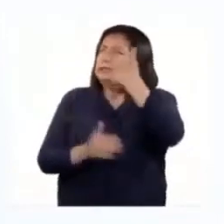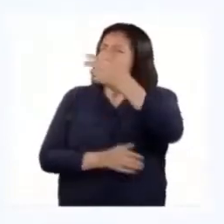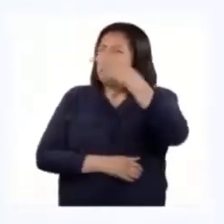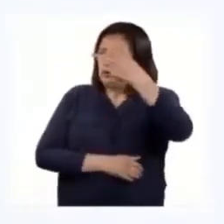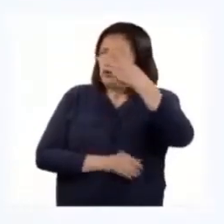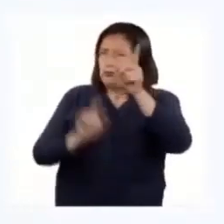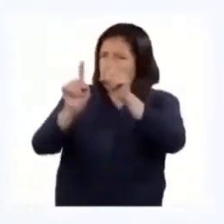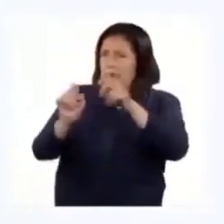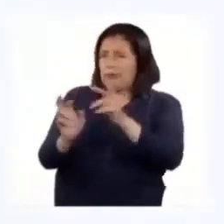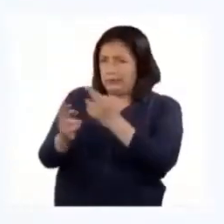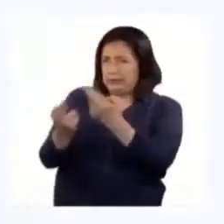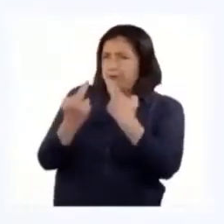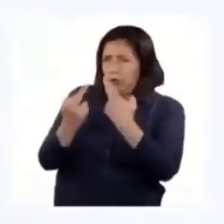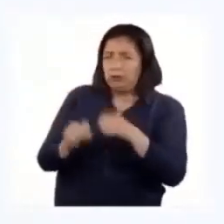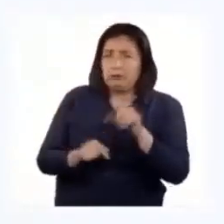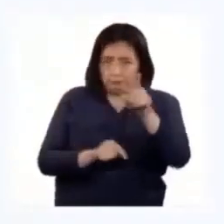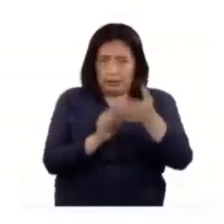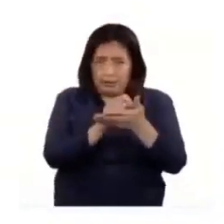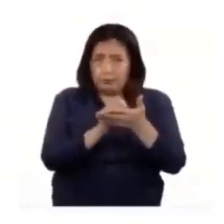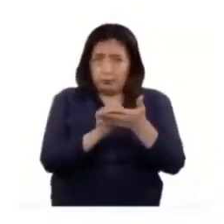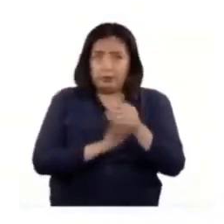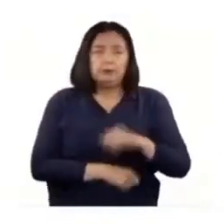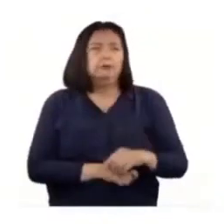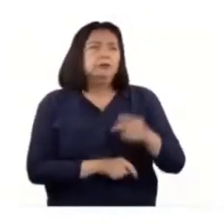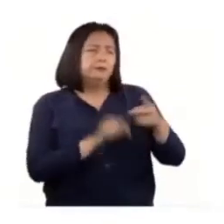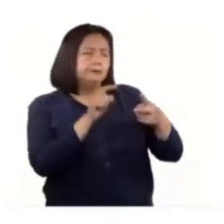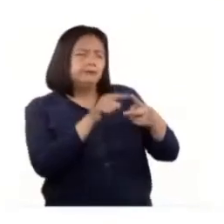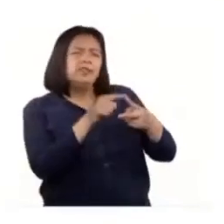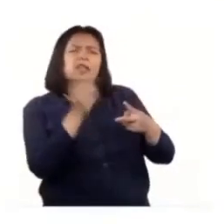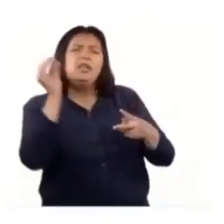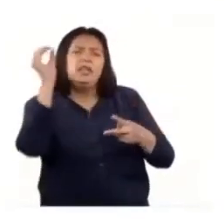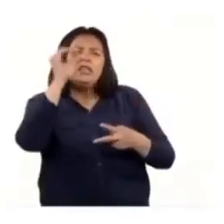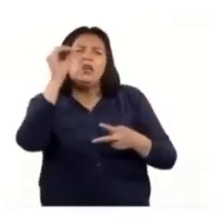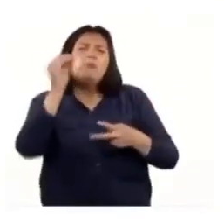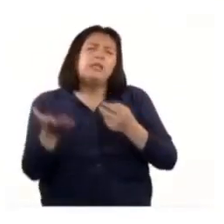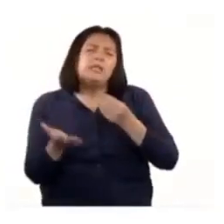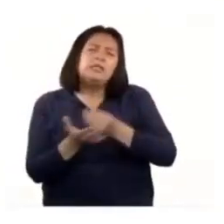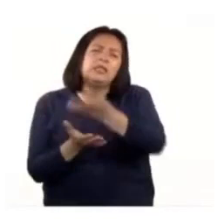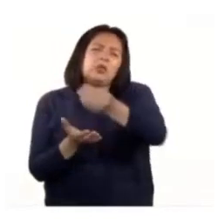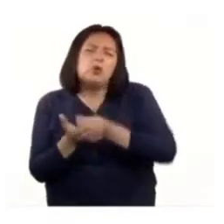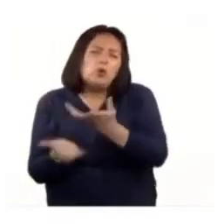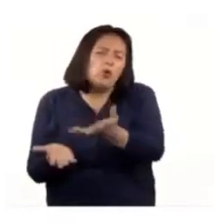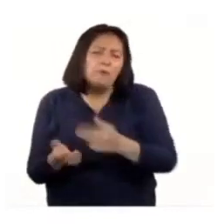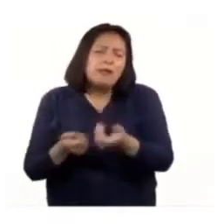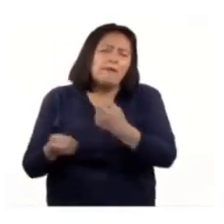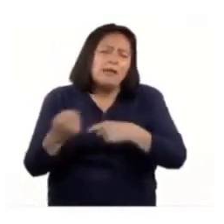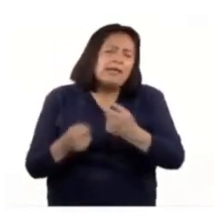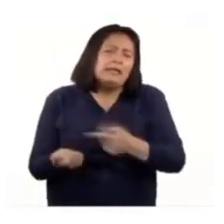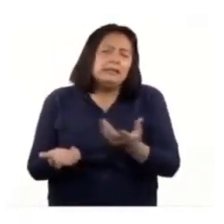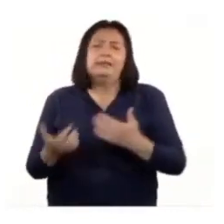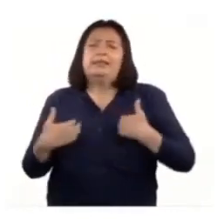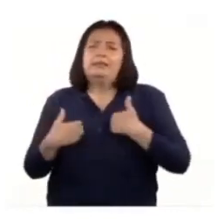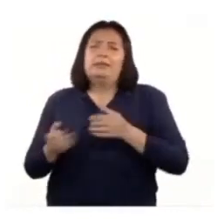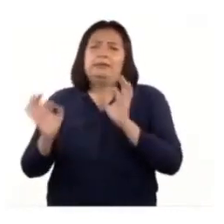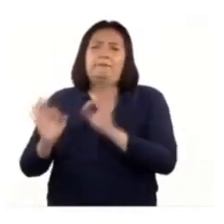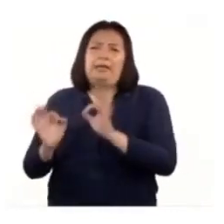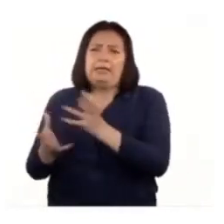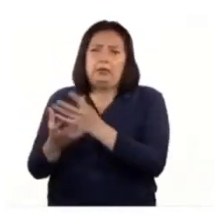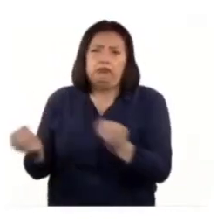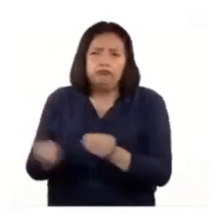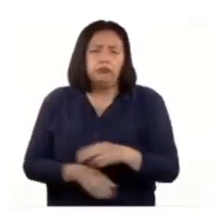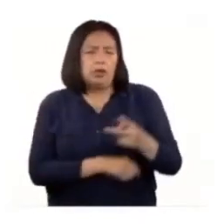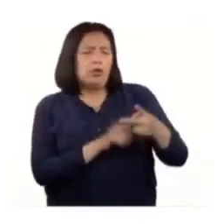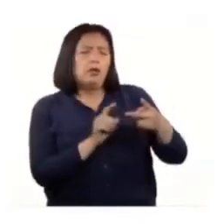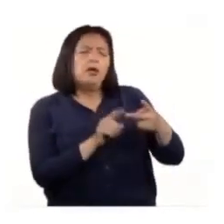dos preguntas y responderlas. B. Toma nota. B. ¿Qué opinas sobre la compra y venta de animales en peligro de extinción? B. ¿Por qué